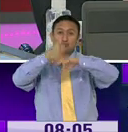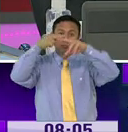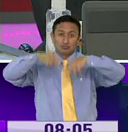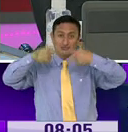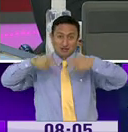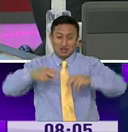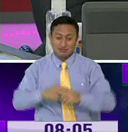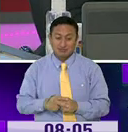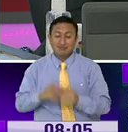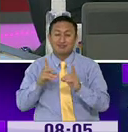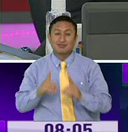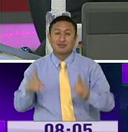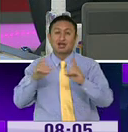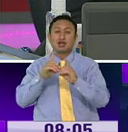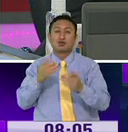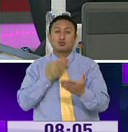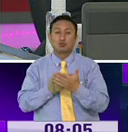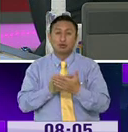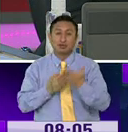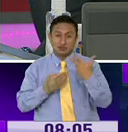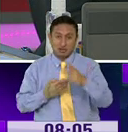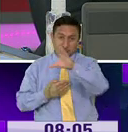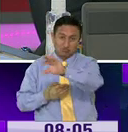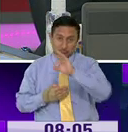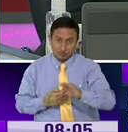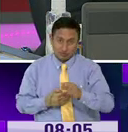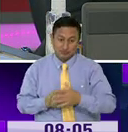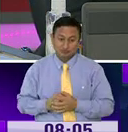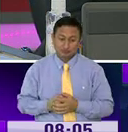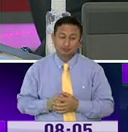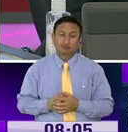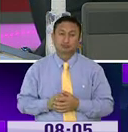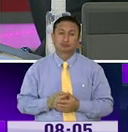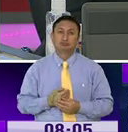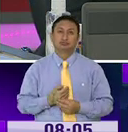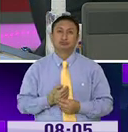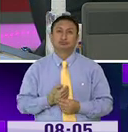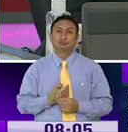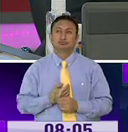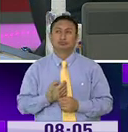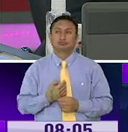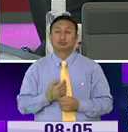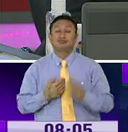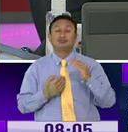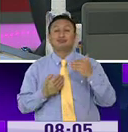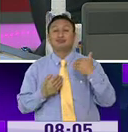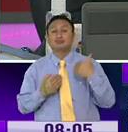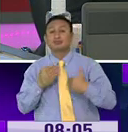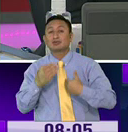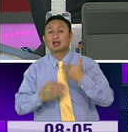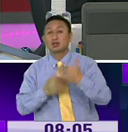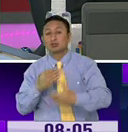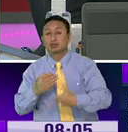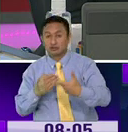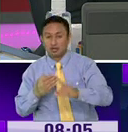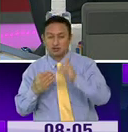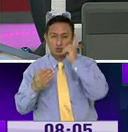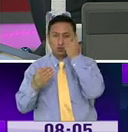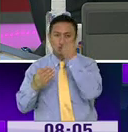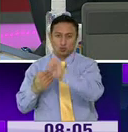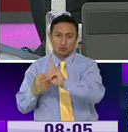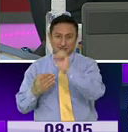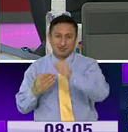están recopilando algunas pruebas y va a ser, en su momento, será denunciado con las